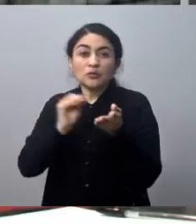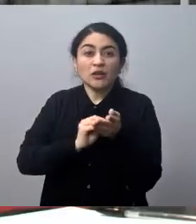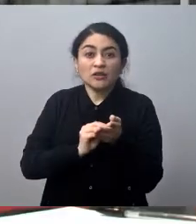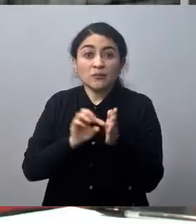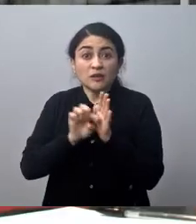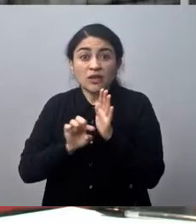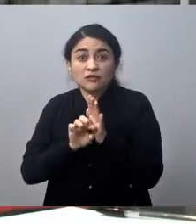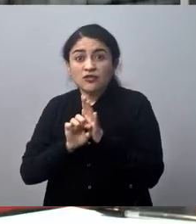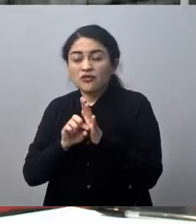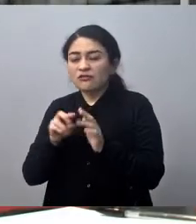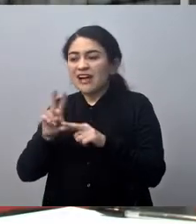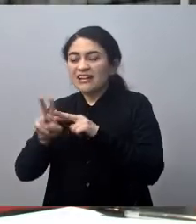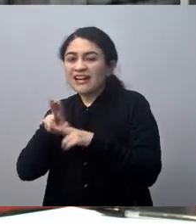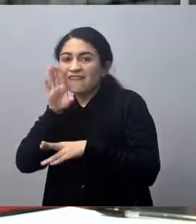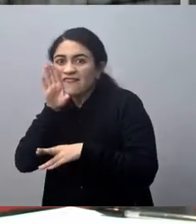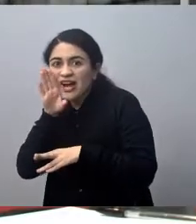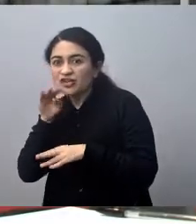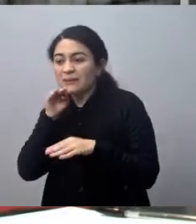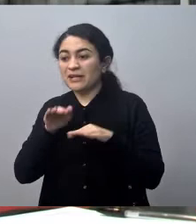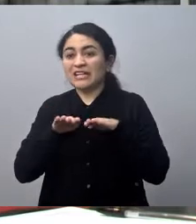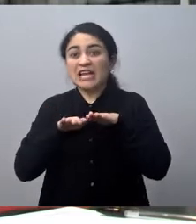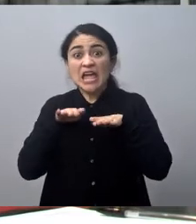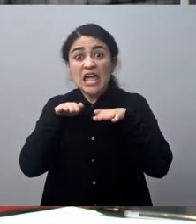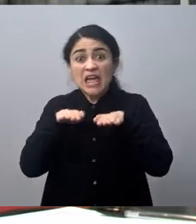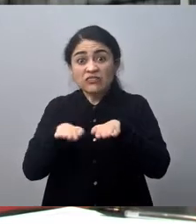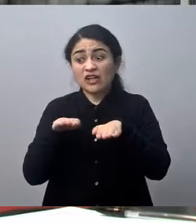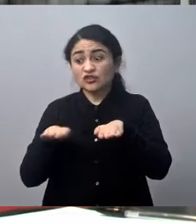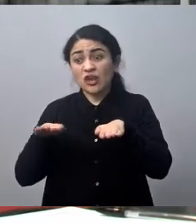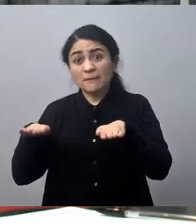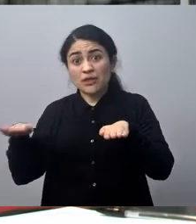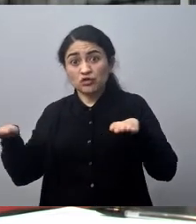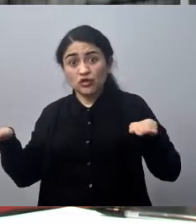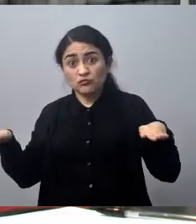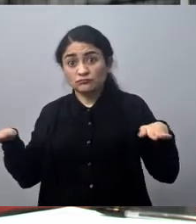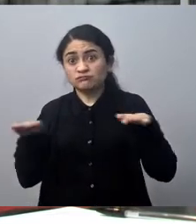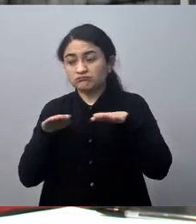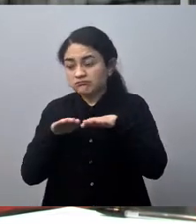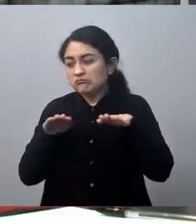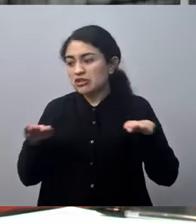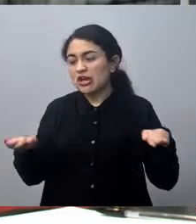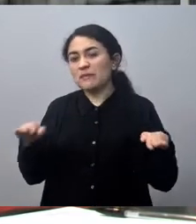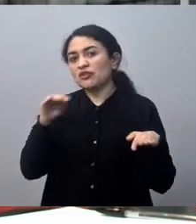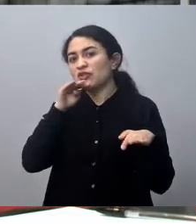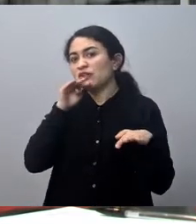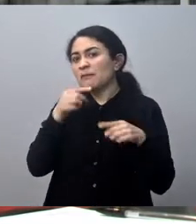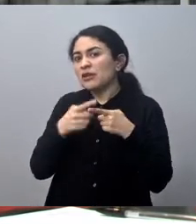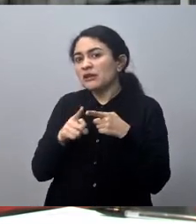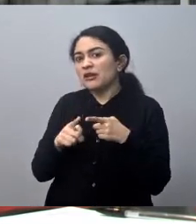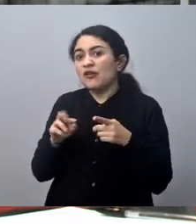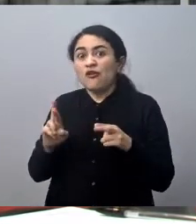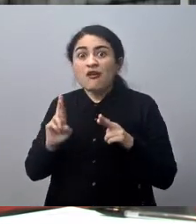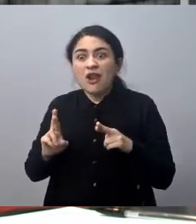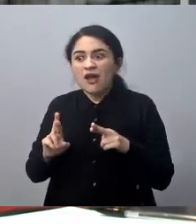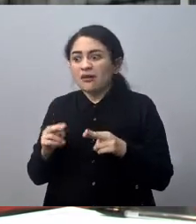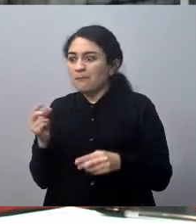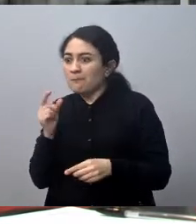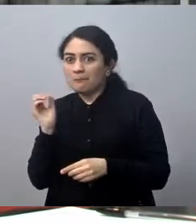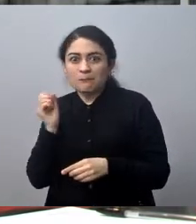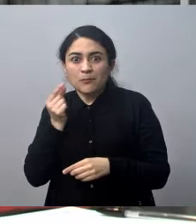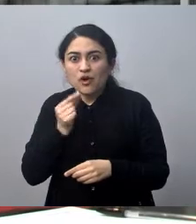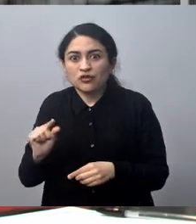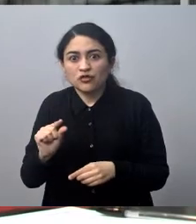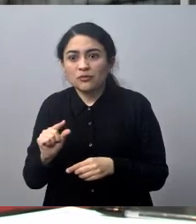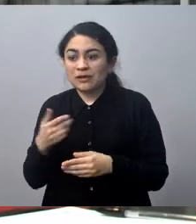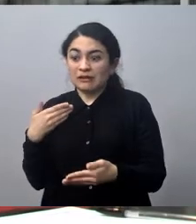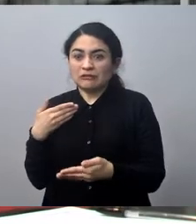los estacionamientos, ojalá que nos den los tiempos, nos puede pillar de repente el verano o con algunas obras, esperamos que no sea así, pero ya